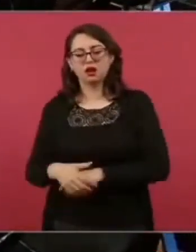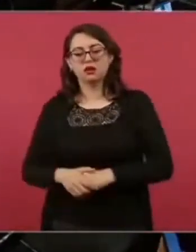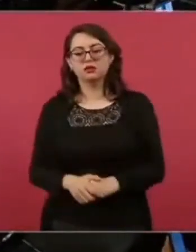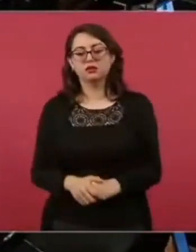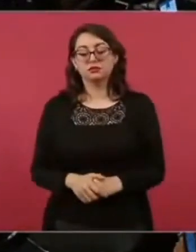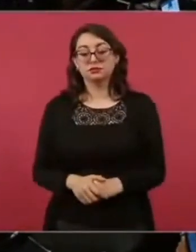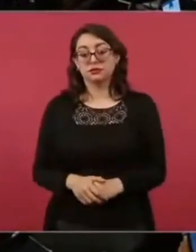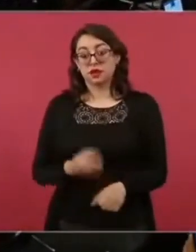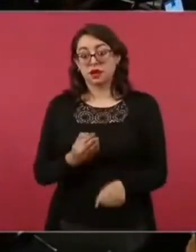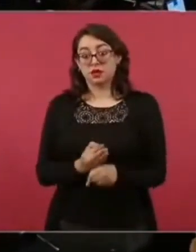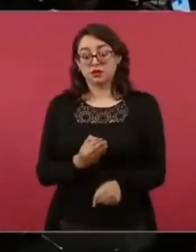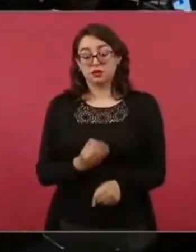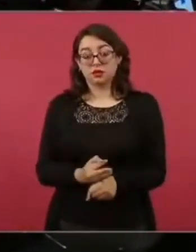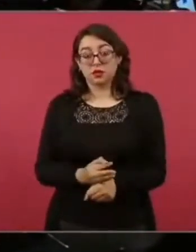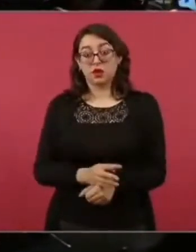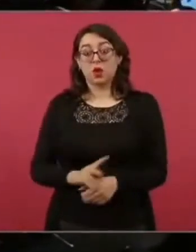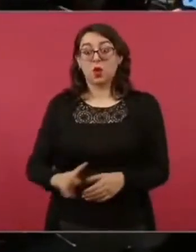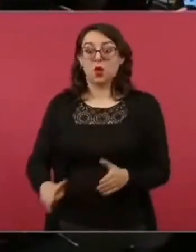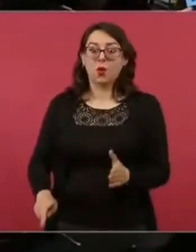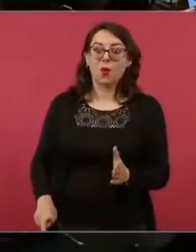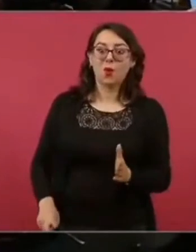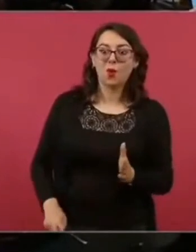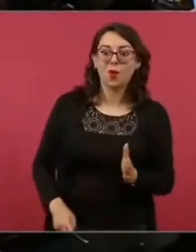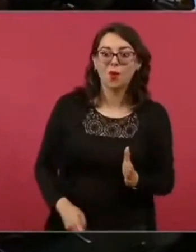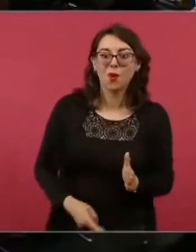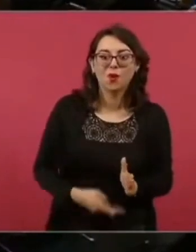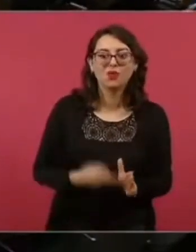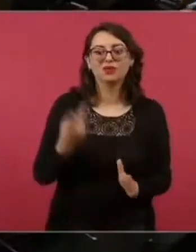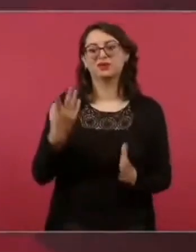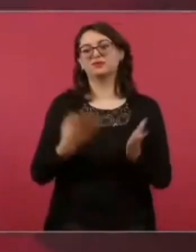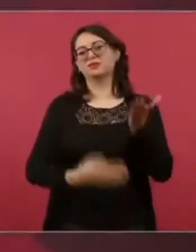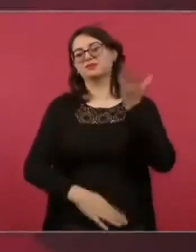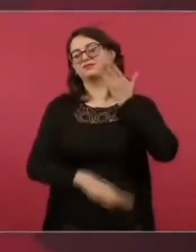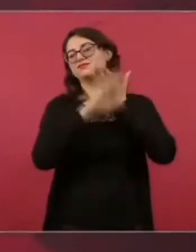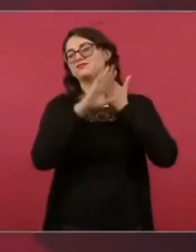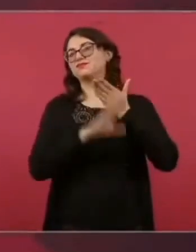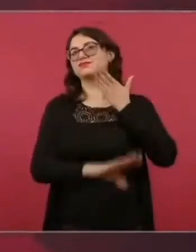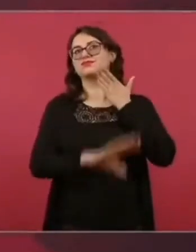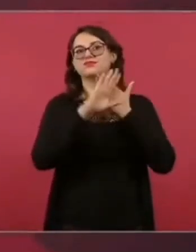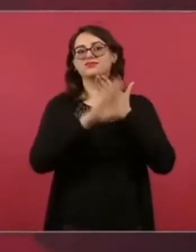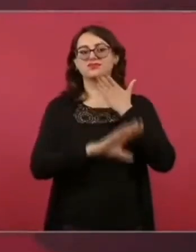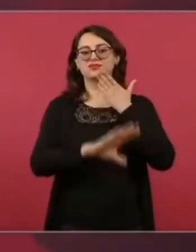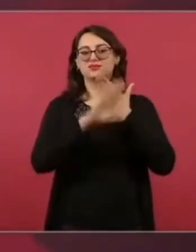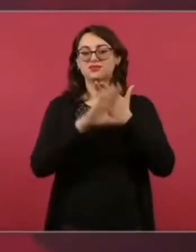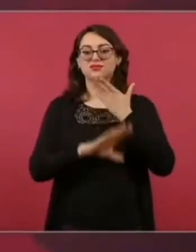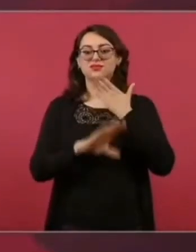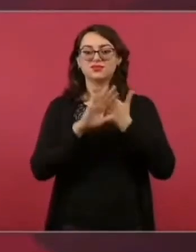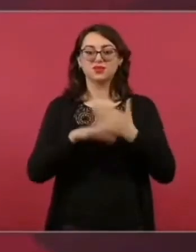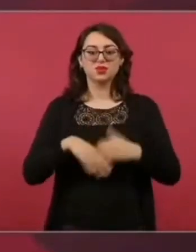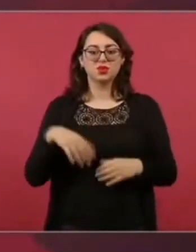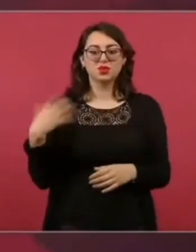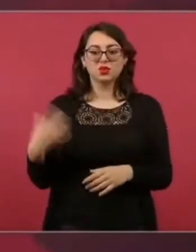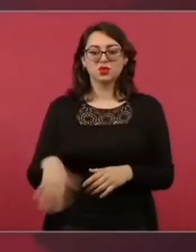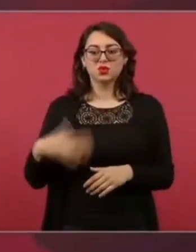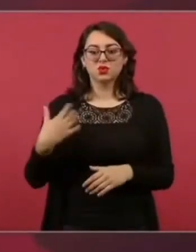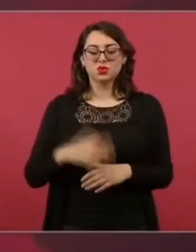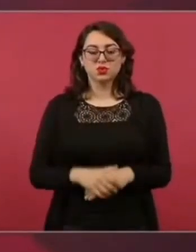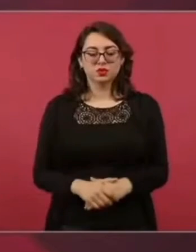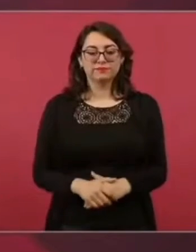Madero era un hombre bueno, un demócrata auténtico. No ha habido un presidente